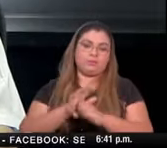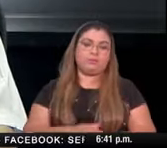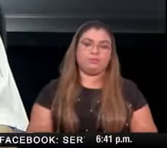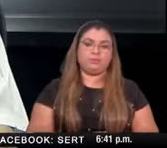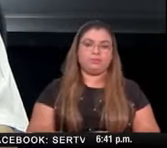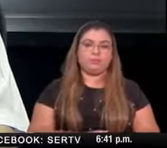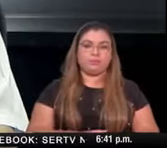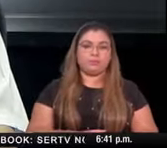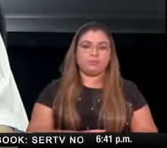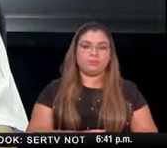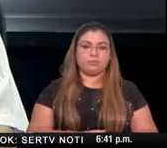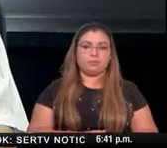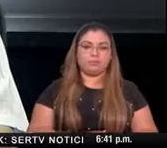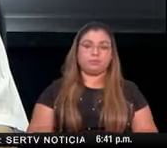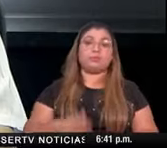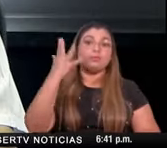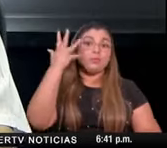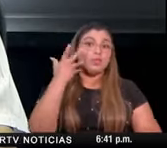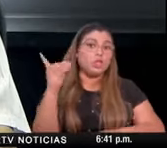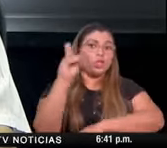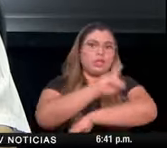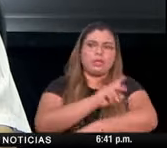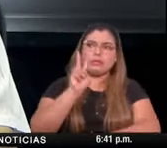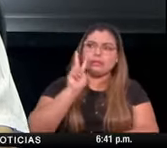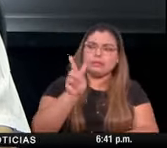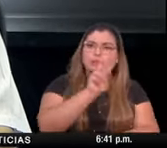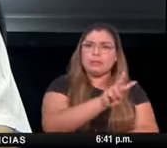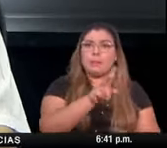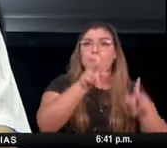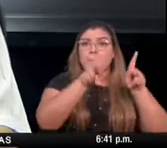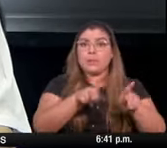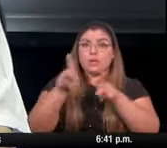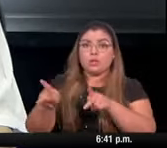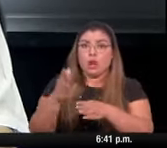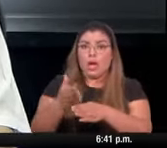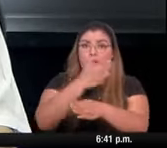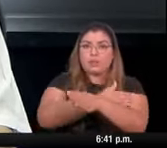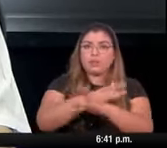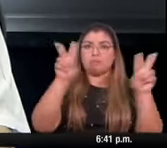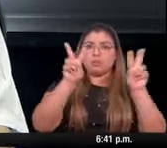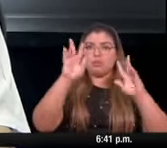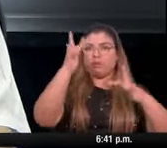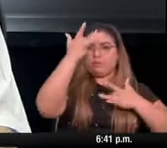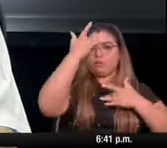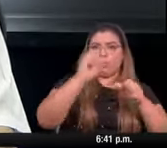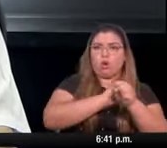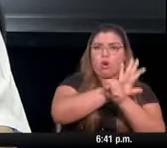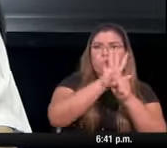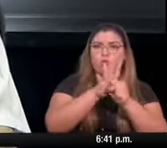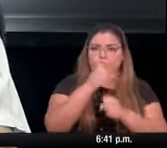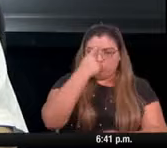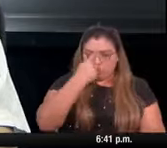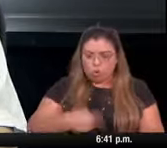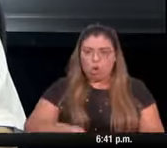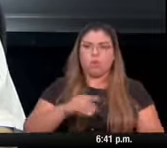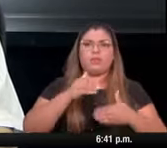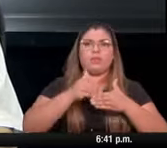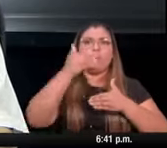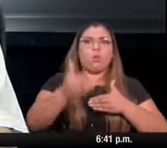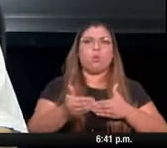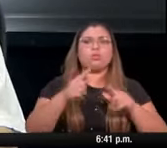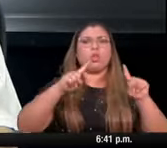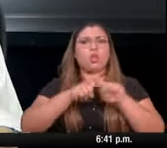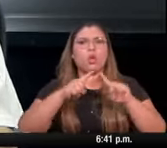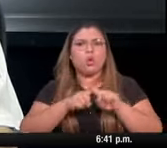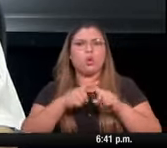secuelas cada día es más evidente de que los pacientes post-COVID tienen una variedad de secuelas que se van manifestando en el tiempo por eso es